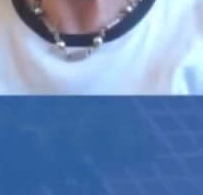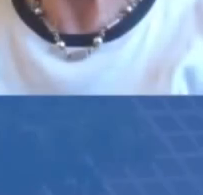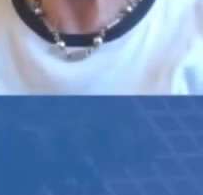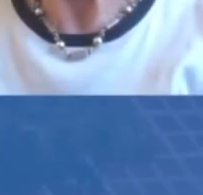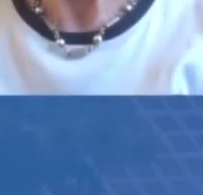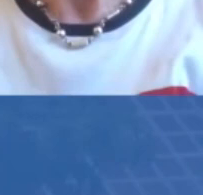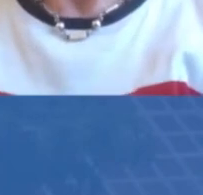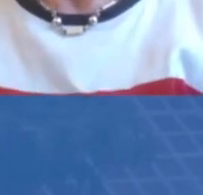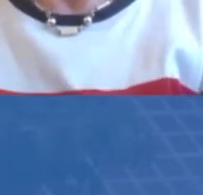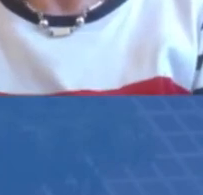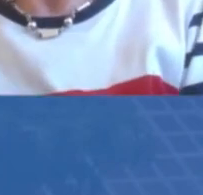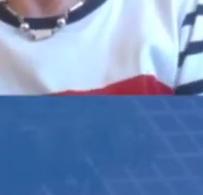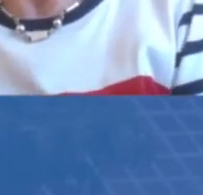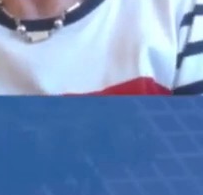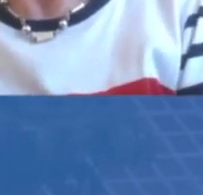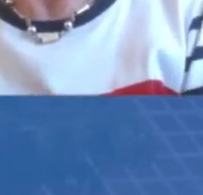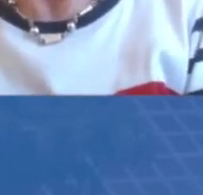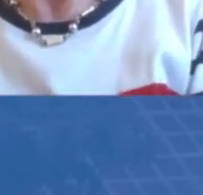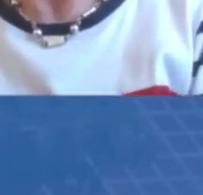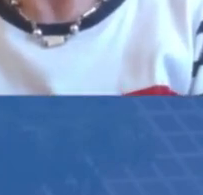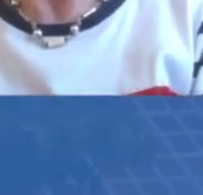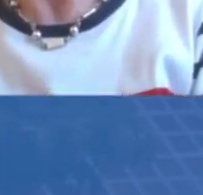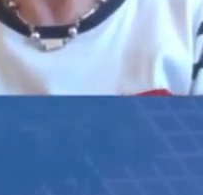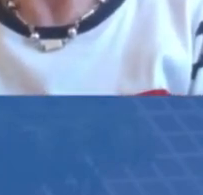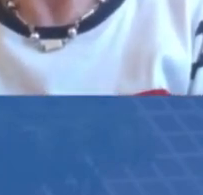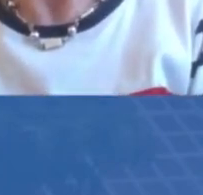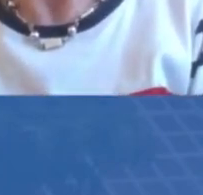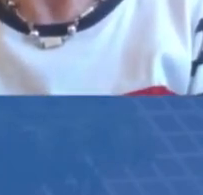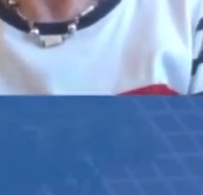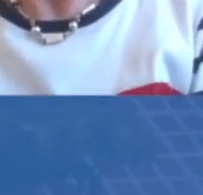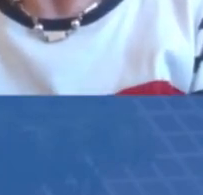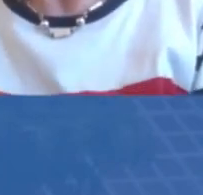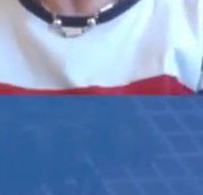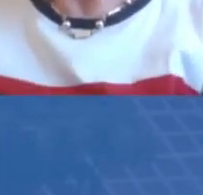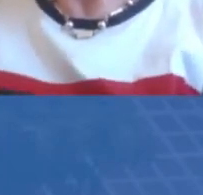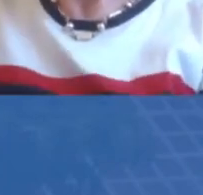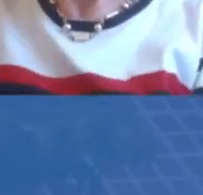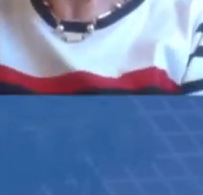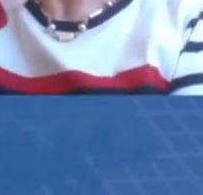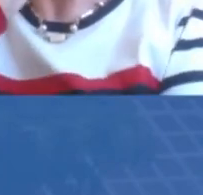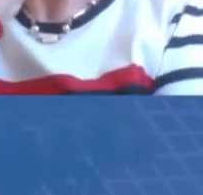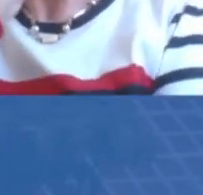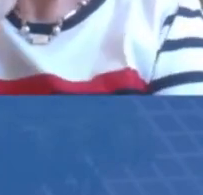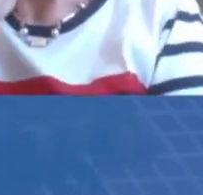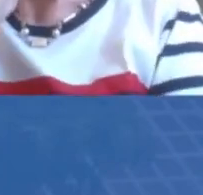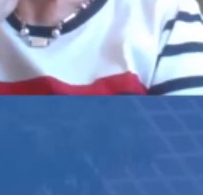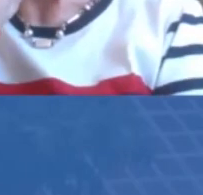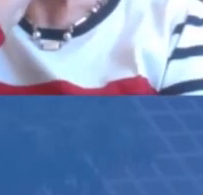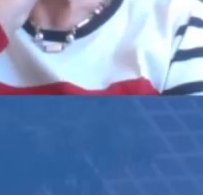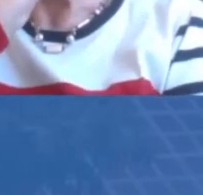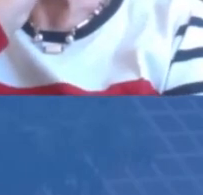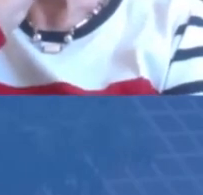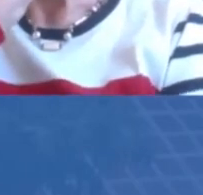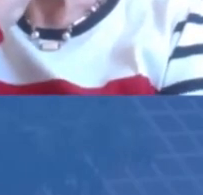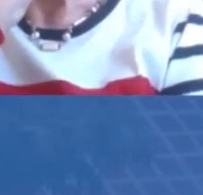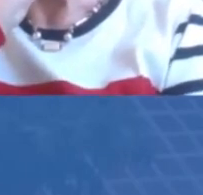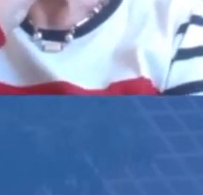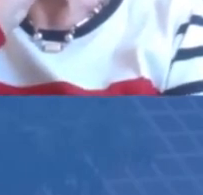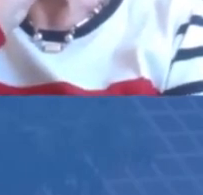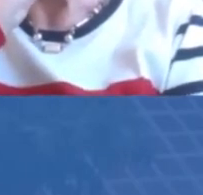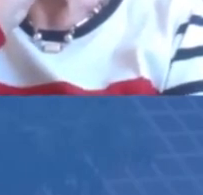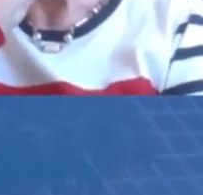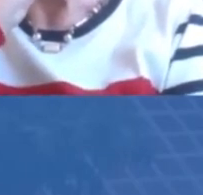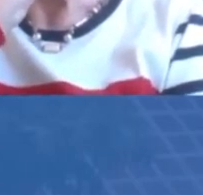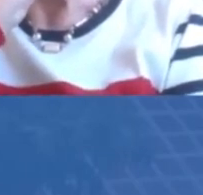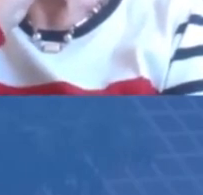Doctor Jairo Torres, volvamos a esa pregunta original. ¿Qué tendremos que hacer entonces para reconstruir esta nueva